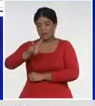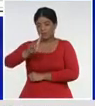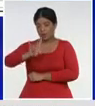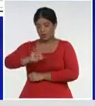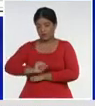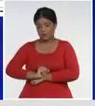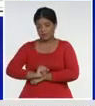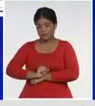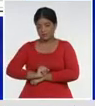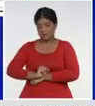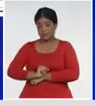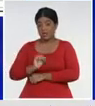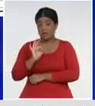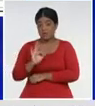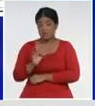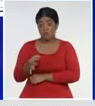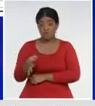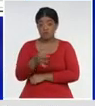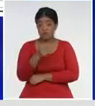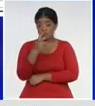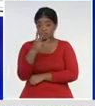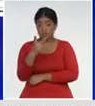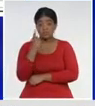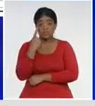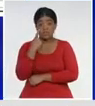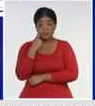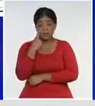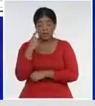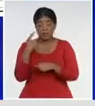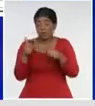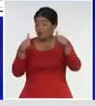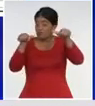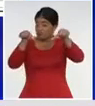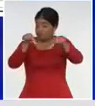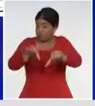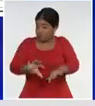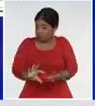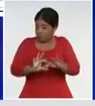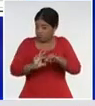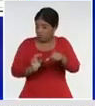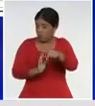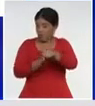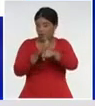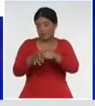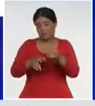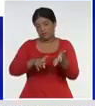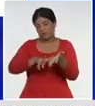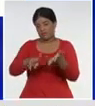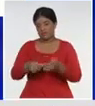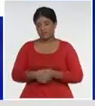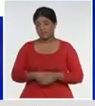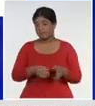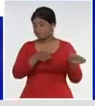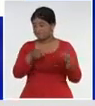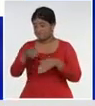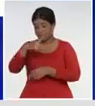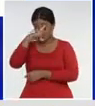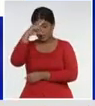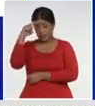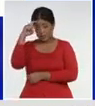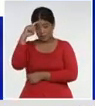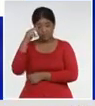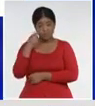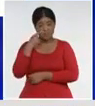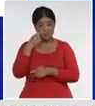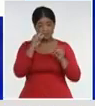son los territorios, con mayor incidencia, de la provincia, Santi Espíritu, en el